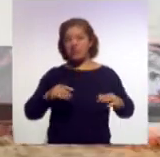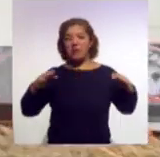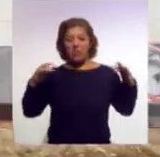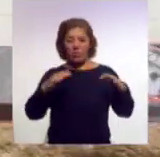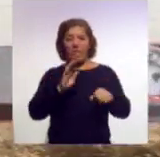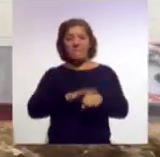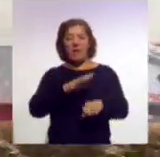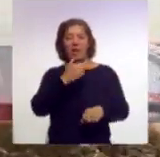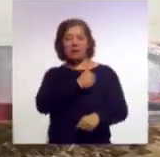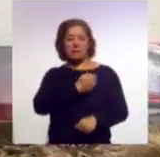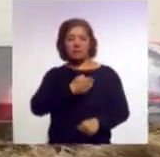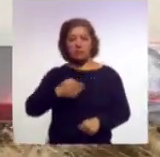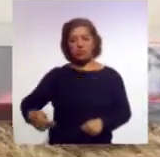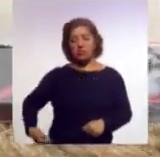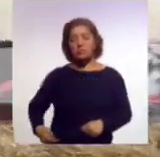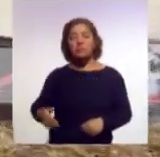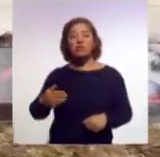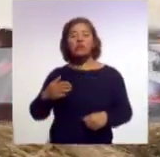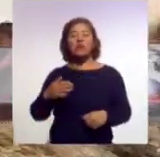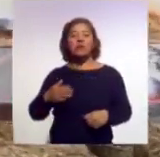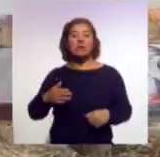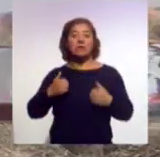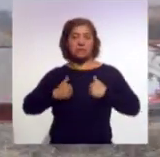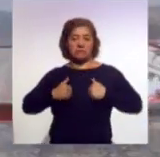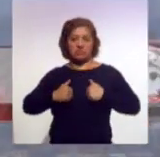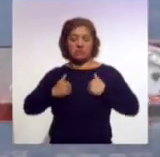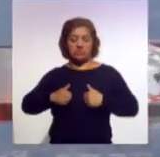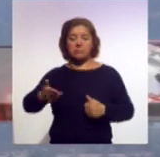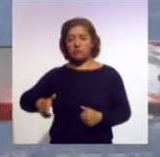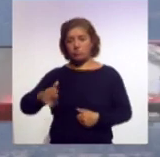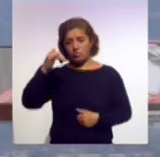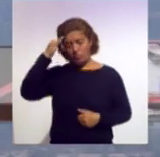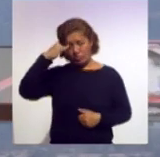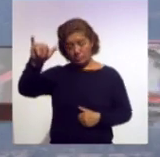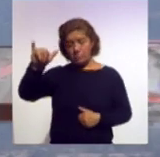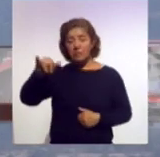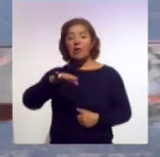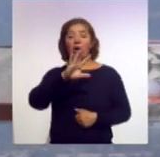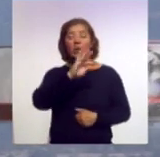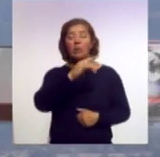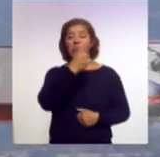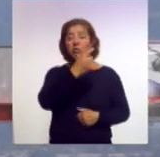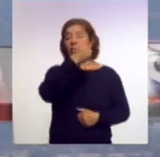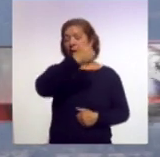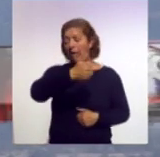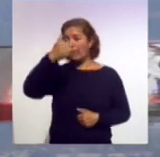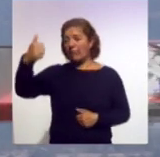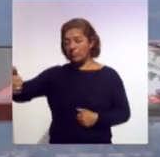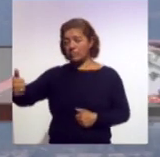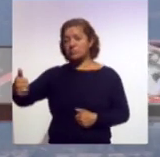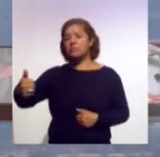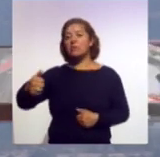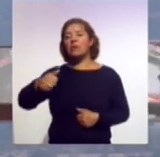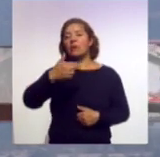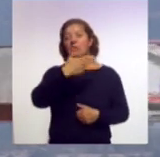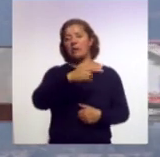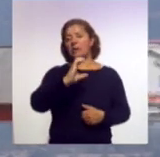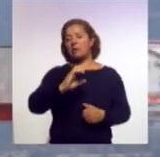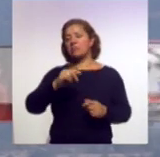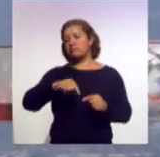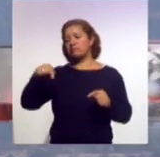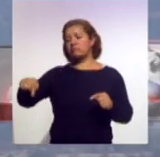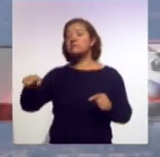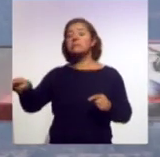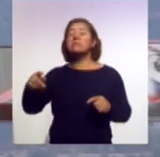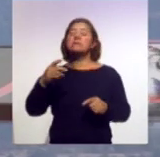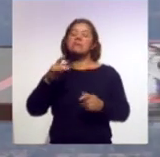municipios de Chautempan y Guamantla con más de 49 hectáreas afectadas por cada municipio. Señaló que gracias al trabajo conjunto